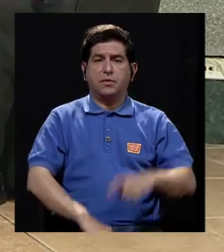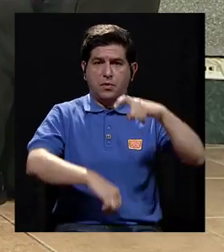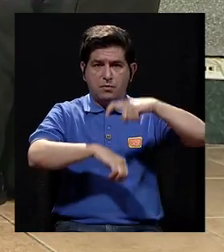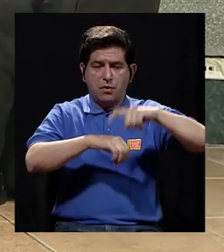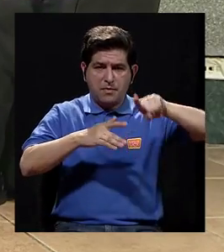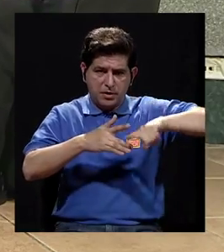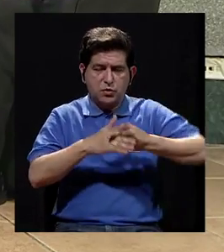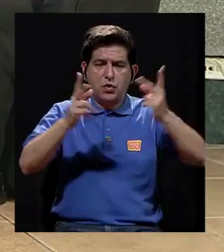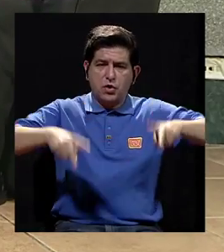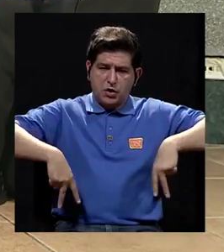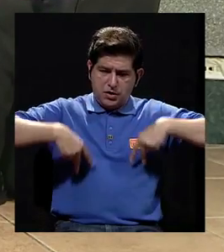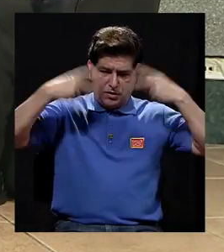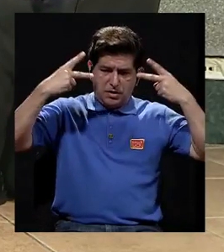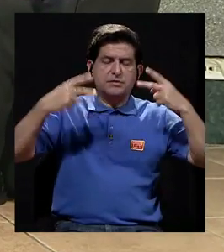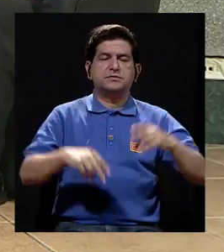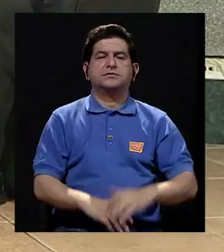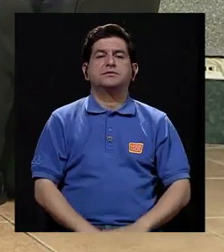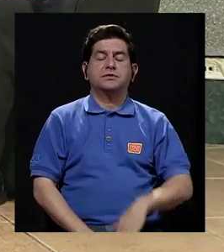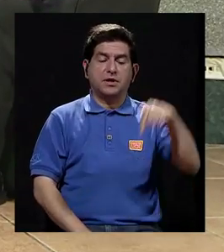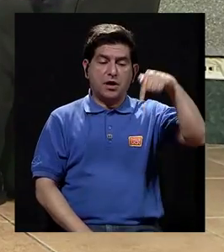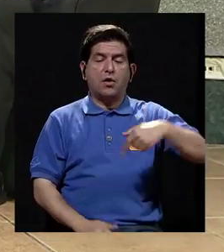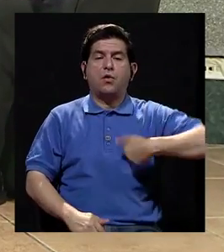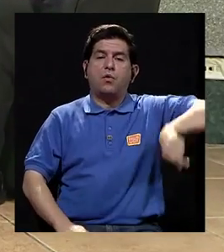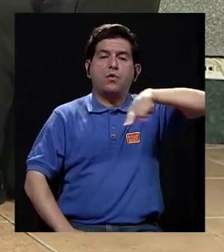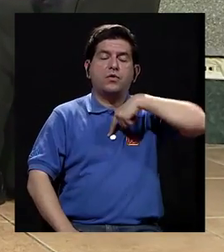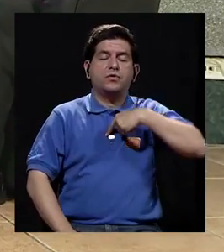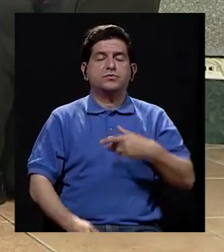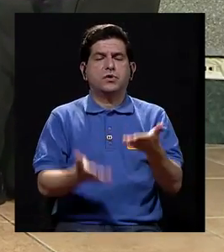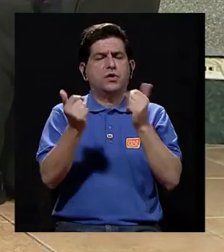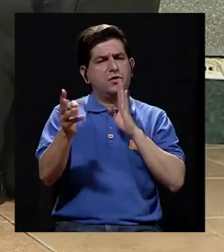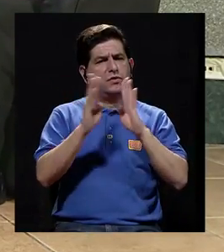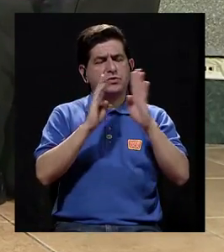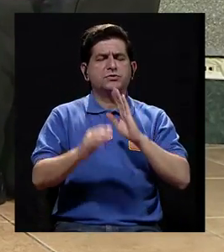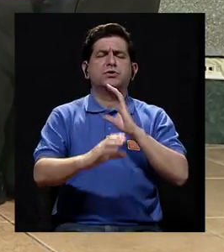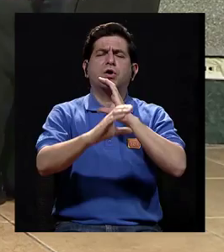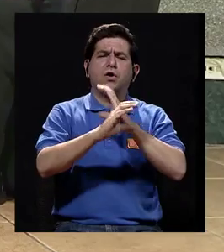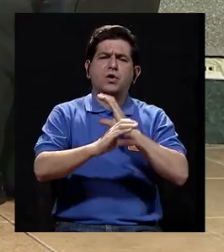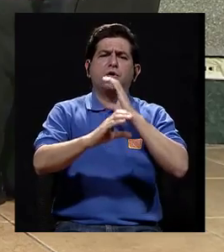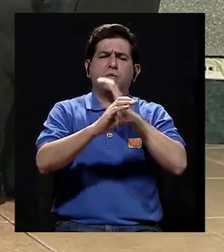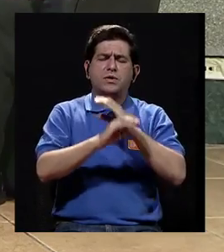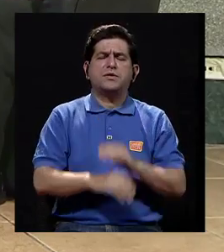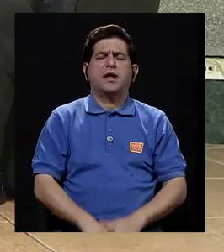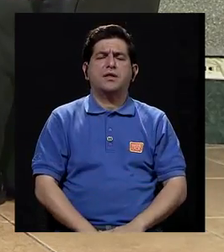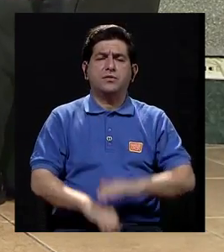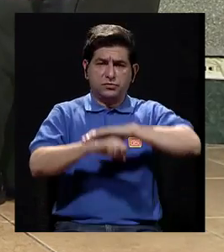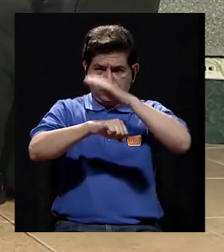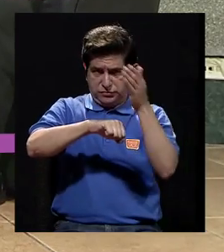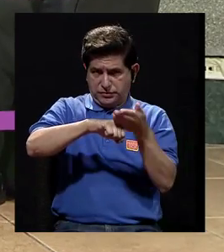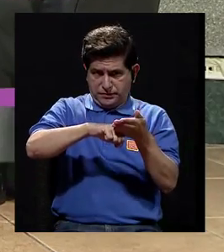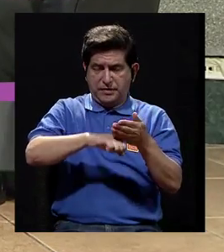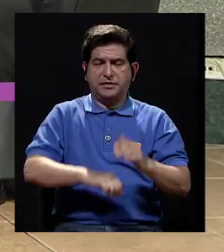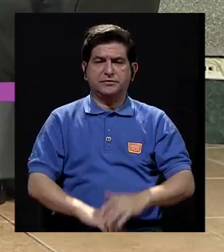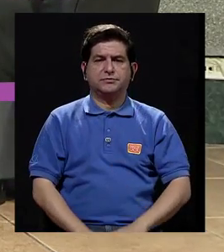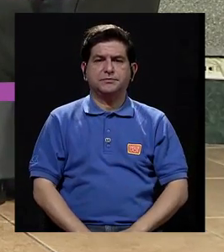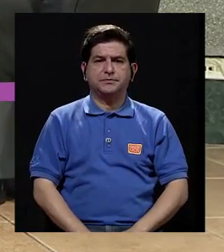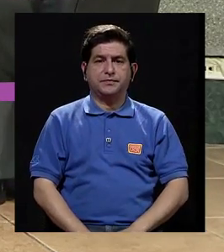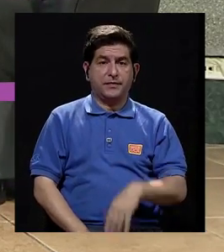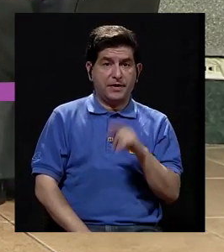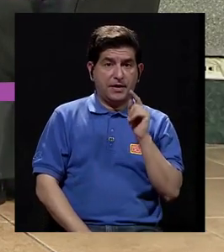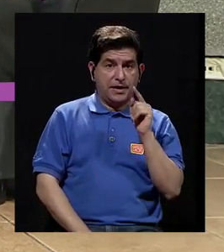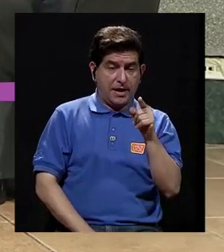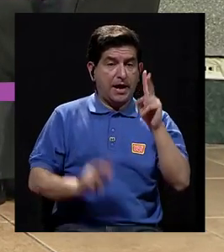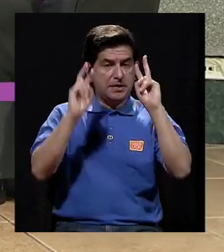en el que empieza la vida. Y por eso hoy queremos conversar acerca de los cuidados del embarazo. Y este